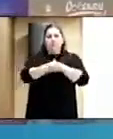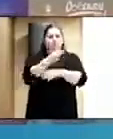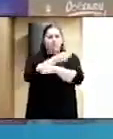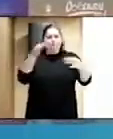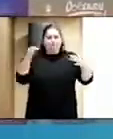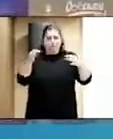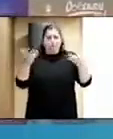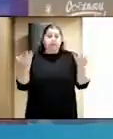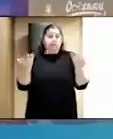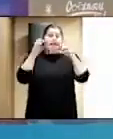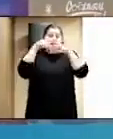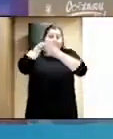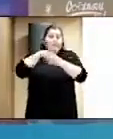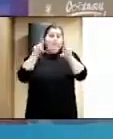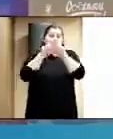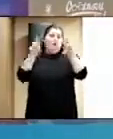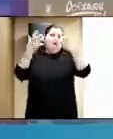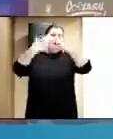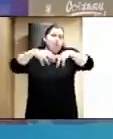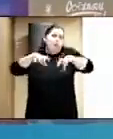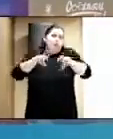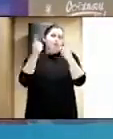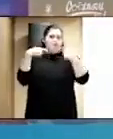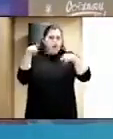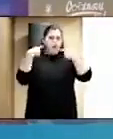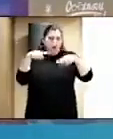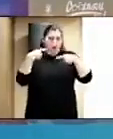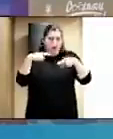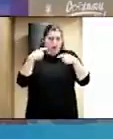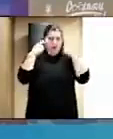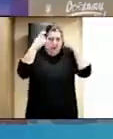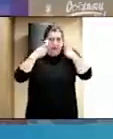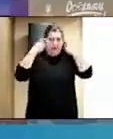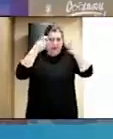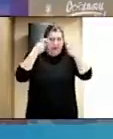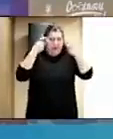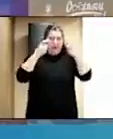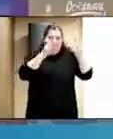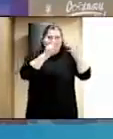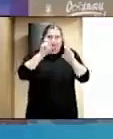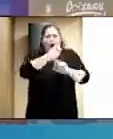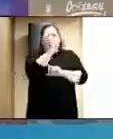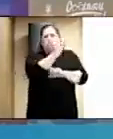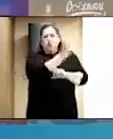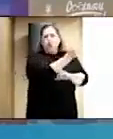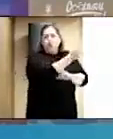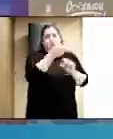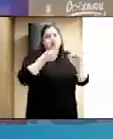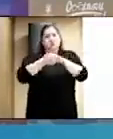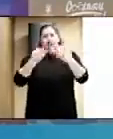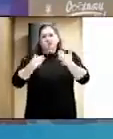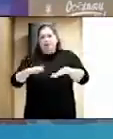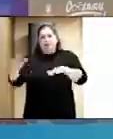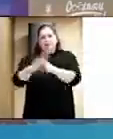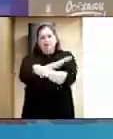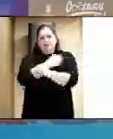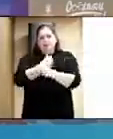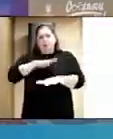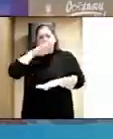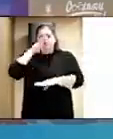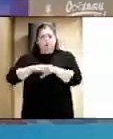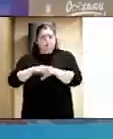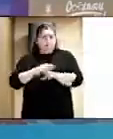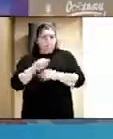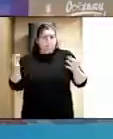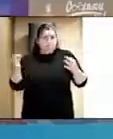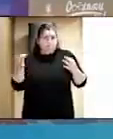en la industria musical y estamos tratando de otros temas que estén en boga